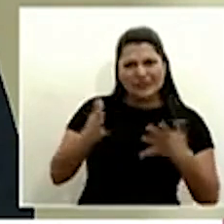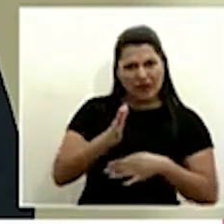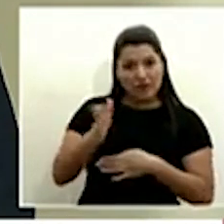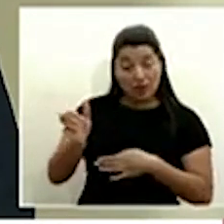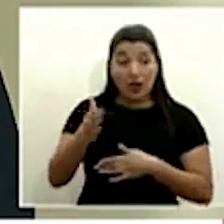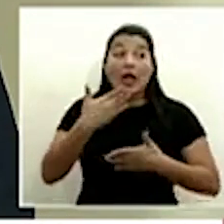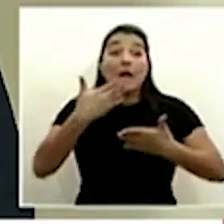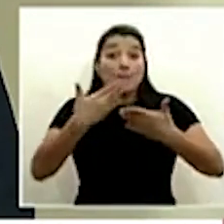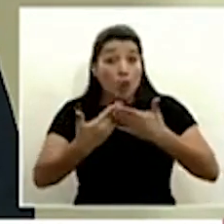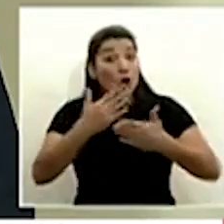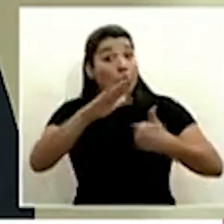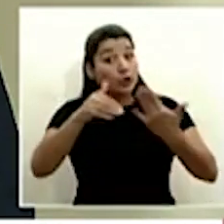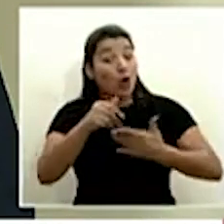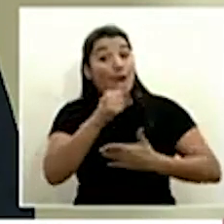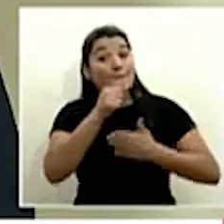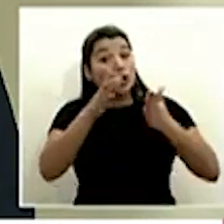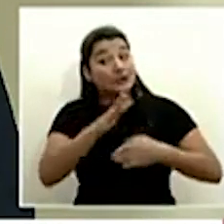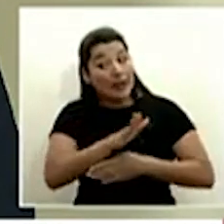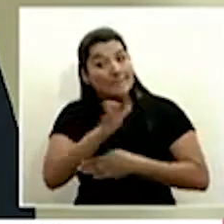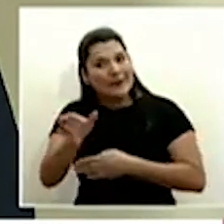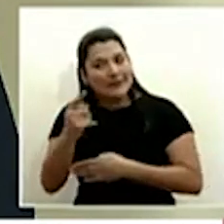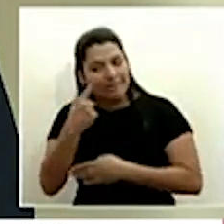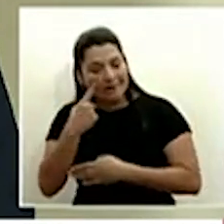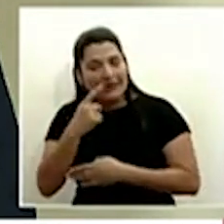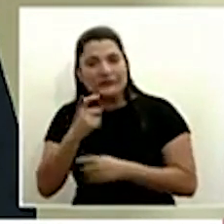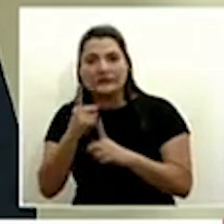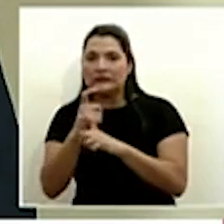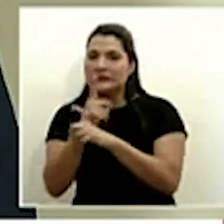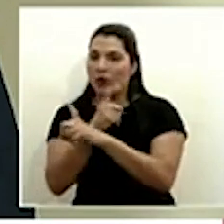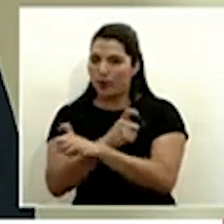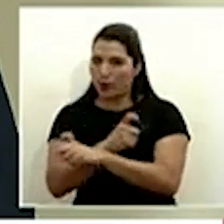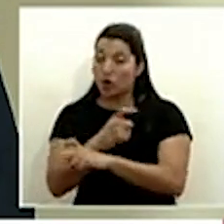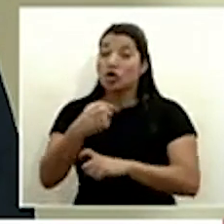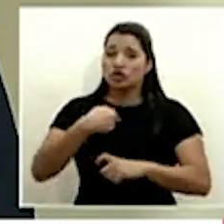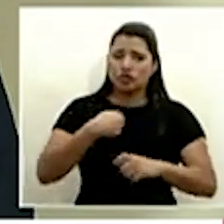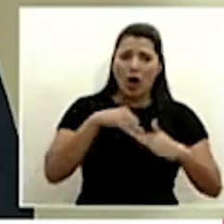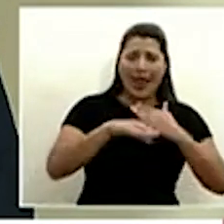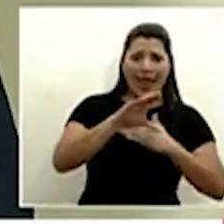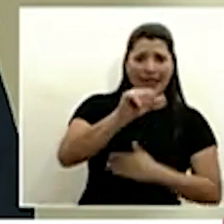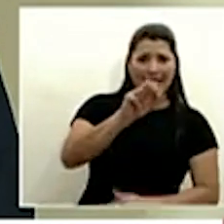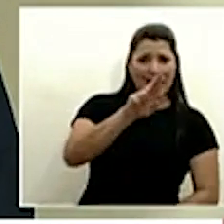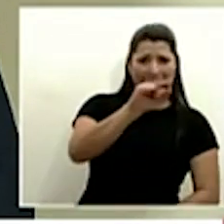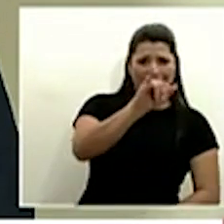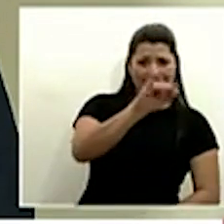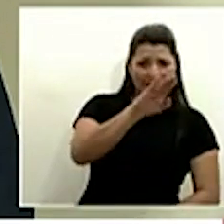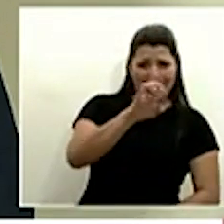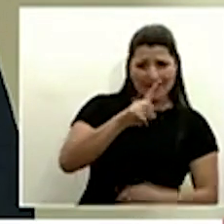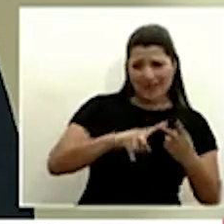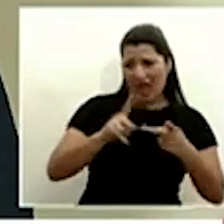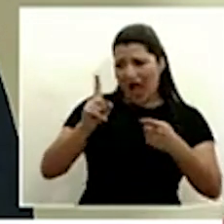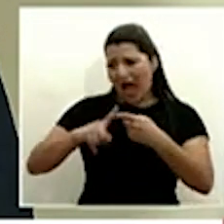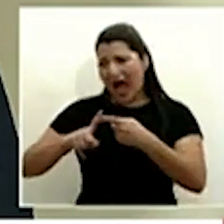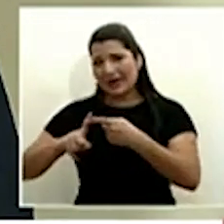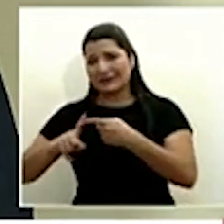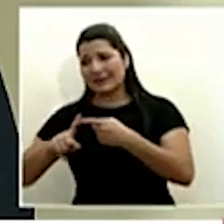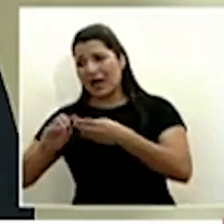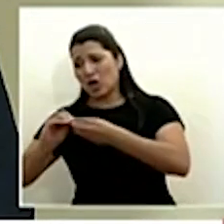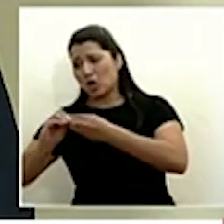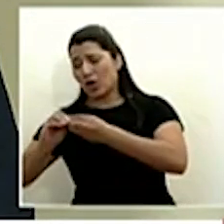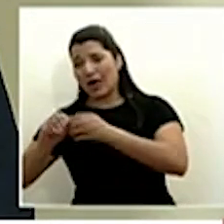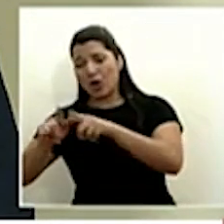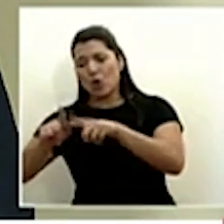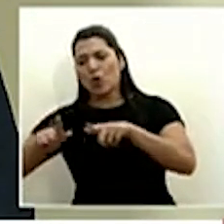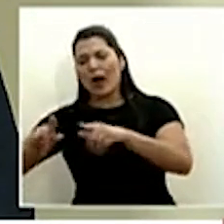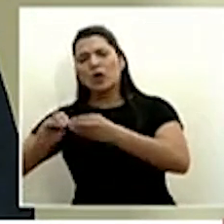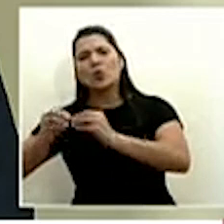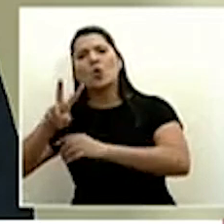para que vean lo complicado la región yo he estado desde el mojón 1 en el caribe hasta el mojón 20 en el atlántico y las circunstancias son complicadas